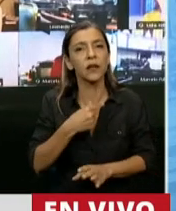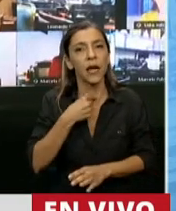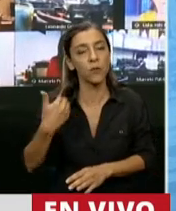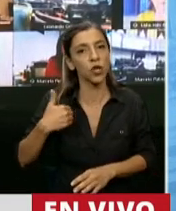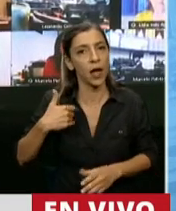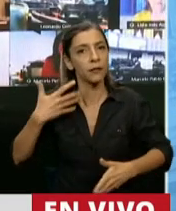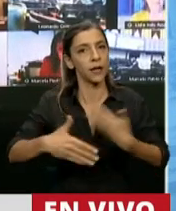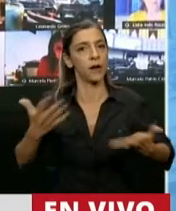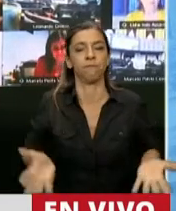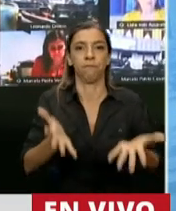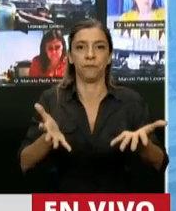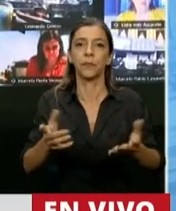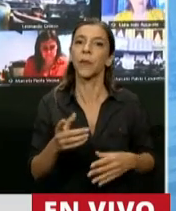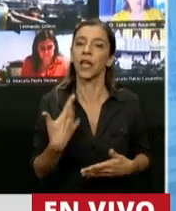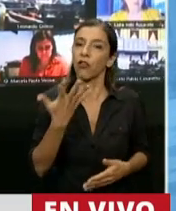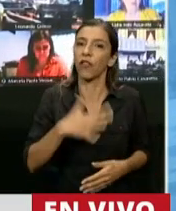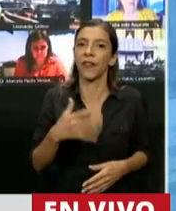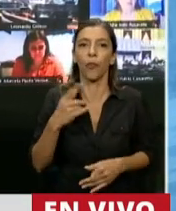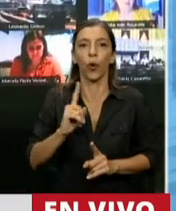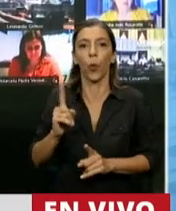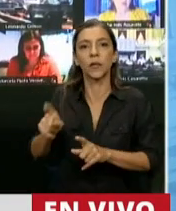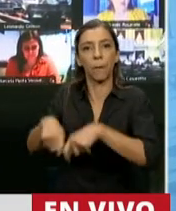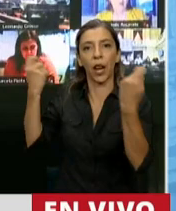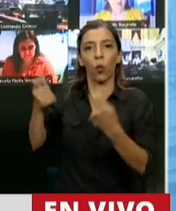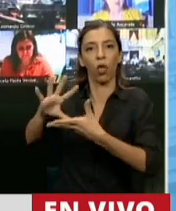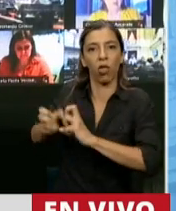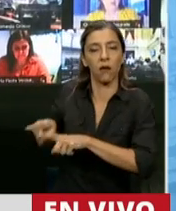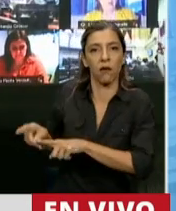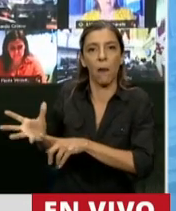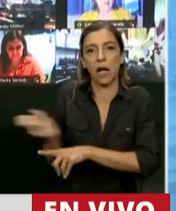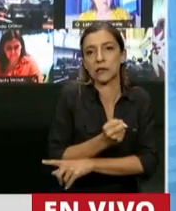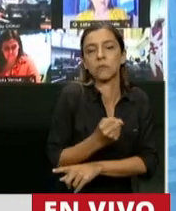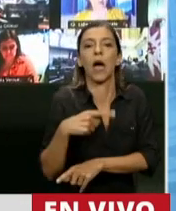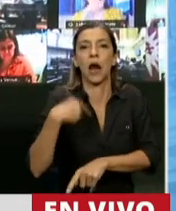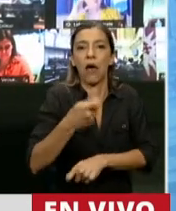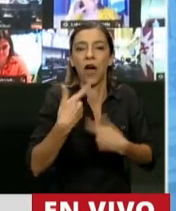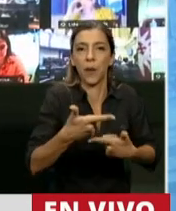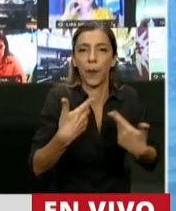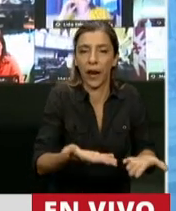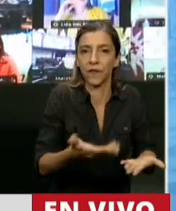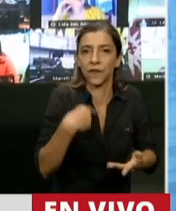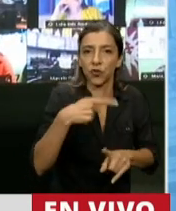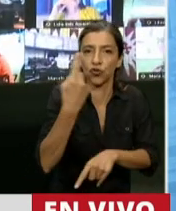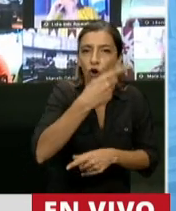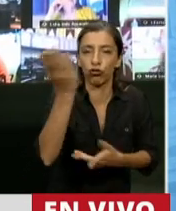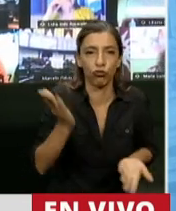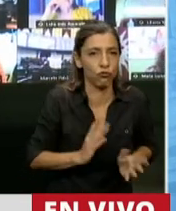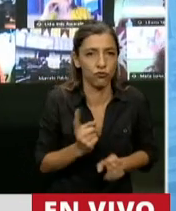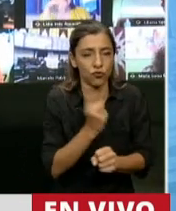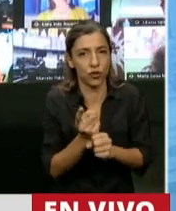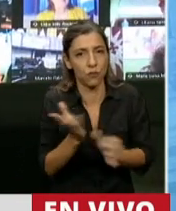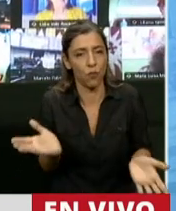entendemos que no se puede perjudicar a unos para beneficiar a otros. La Argentina adelante la sacamos subiendo la vara.